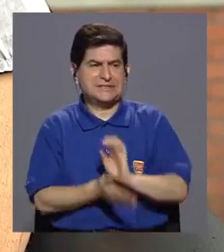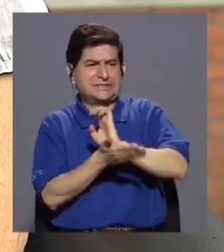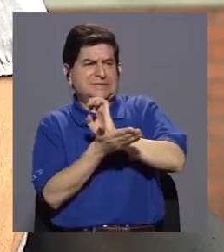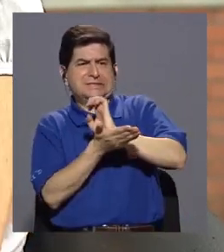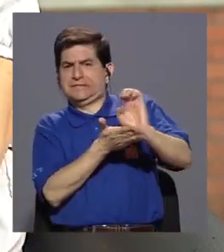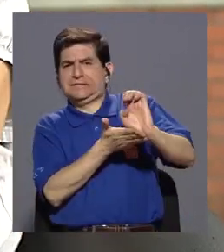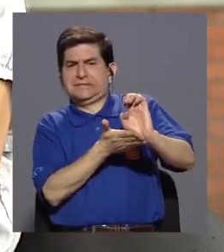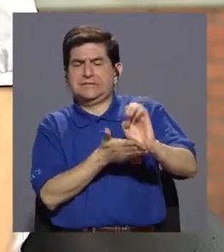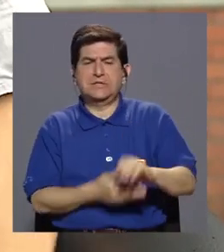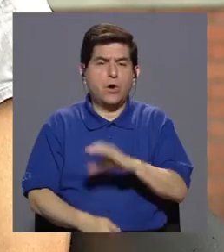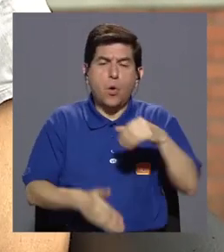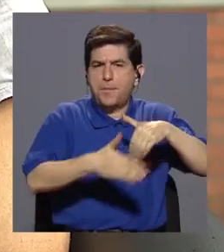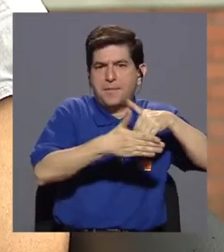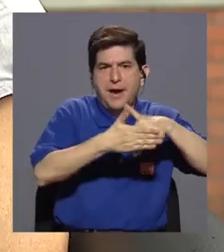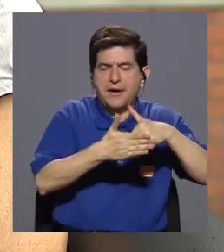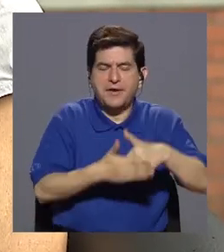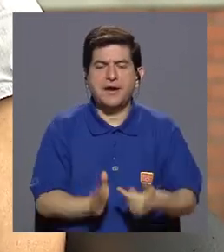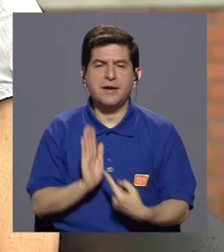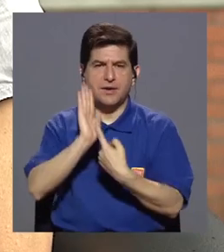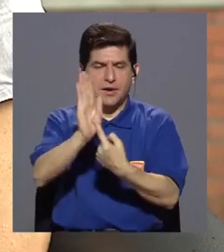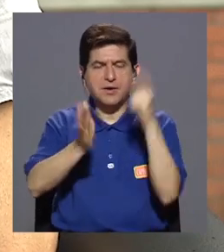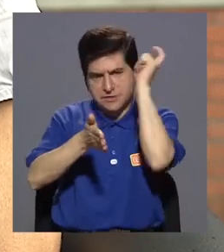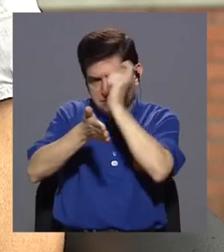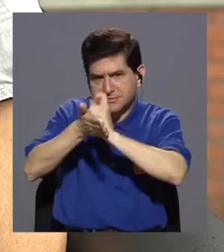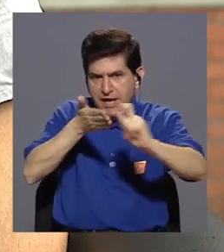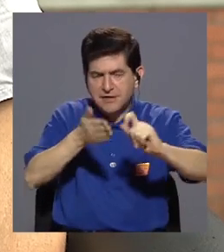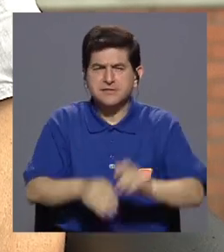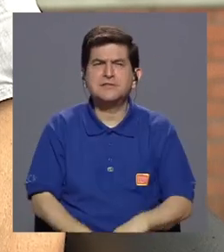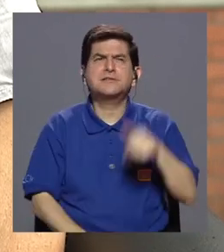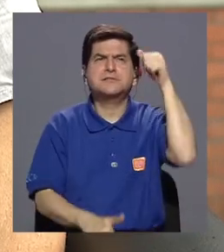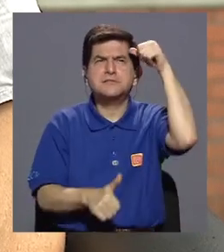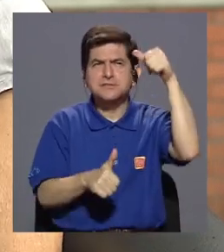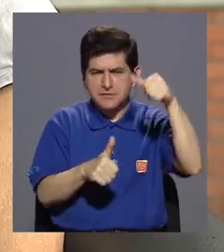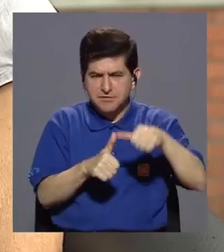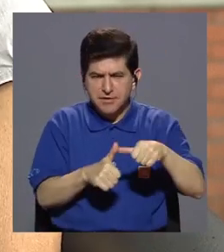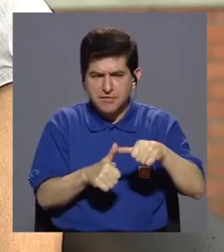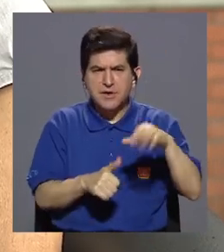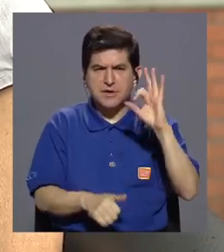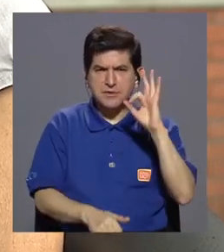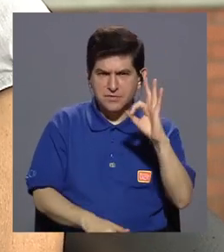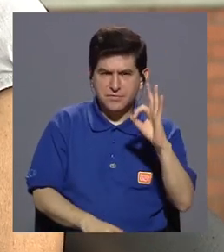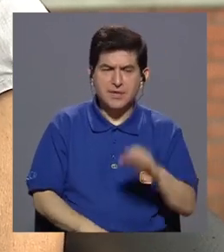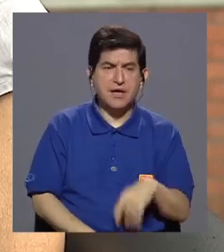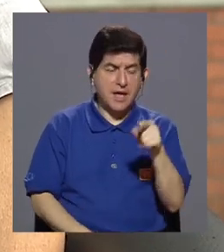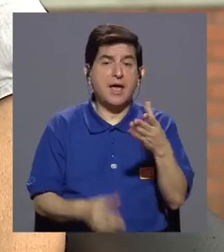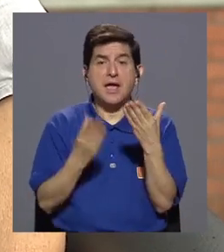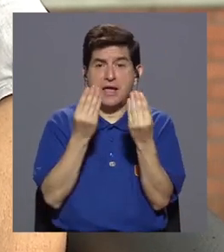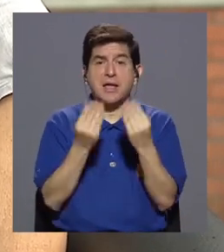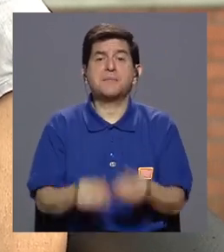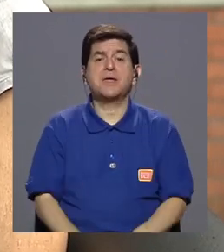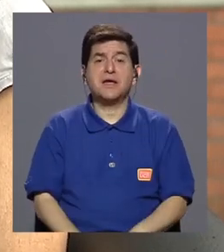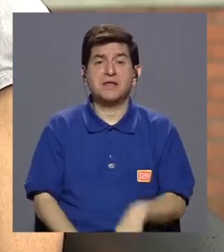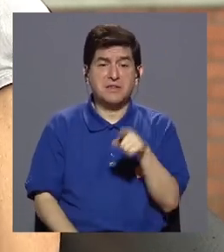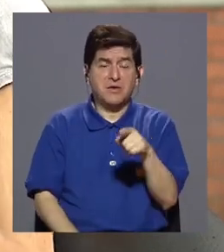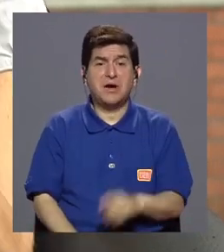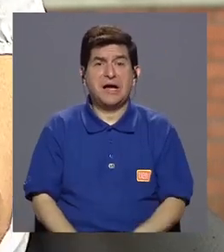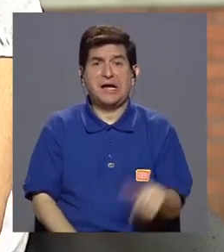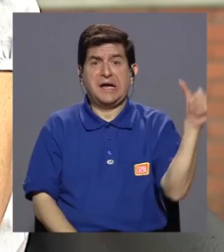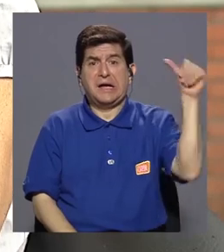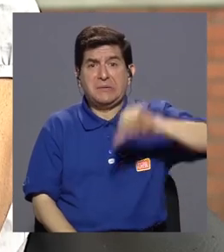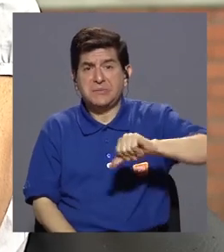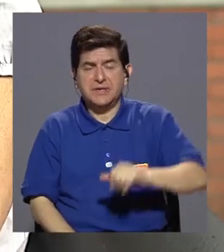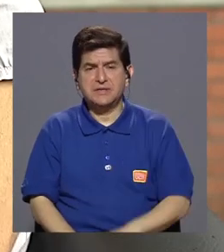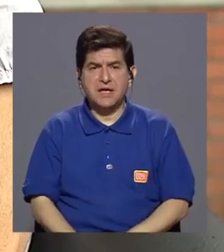presentar su tesis. Si no recuerdo mal, en este caso ella tenía mucho miedo al fracaso. Si